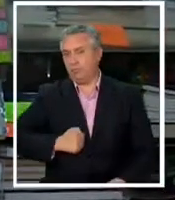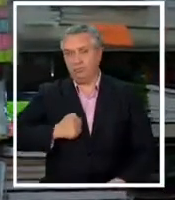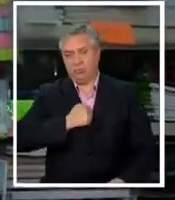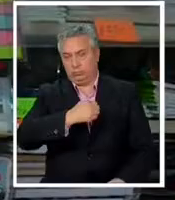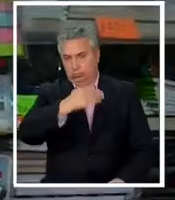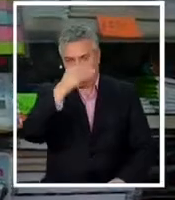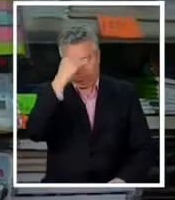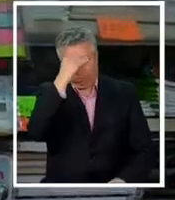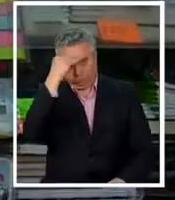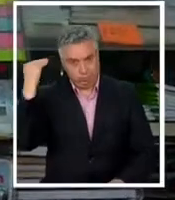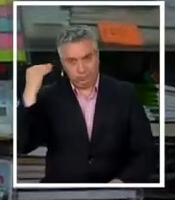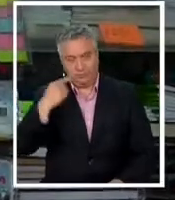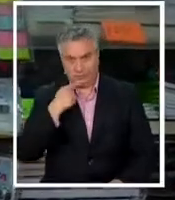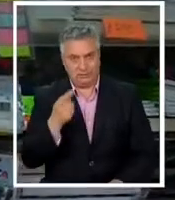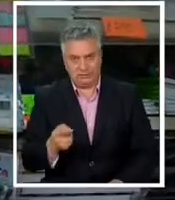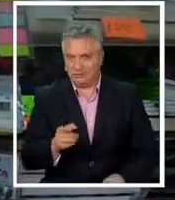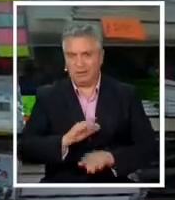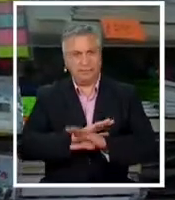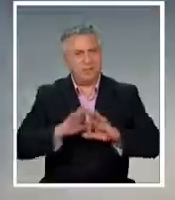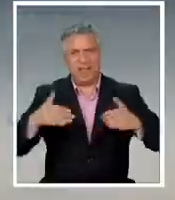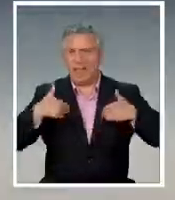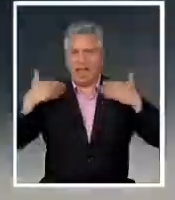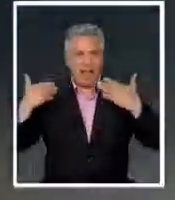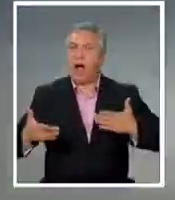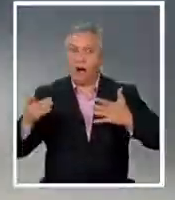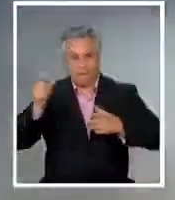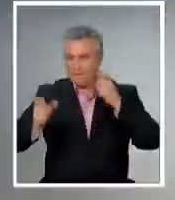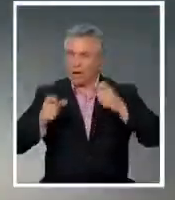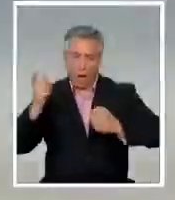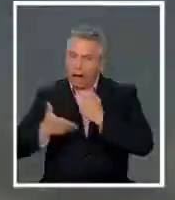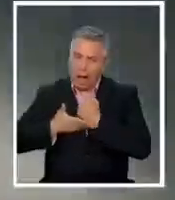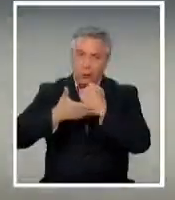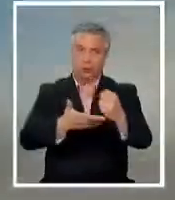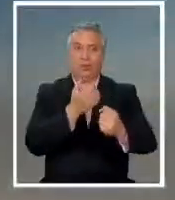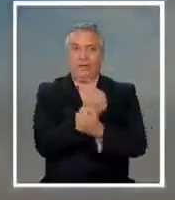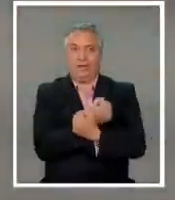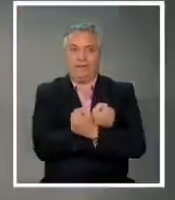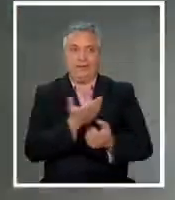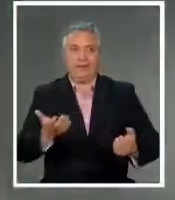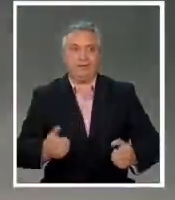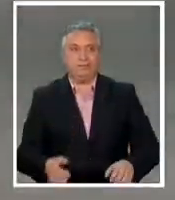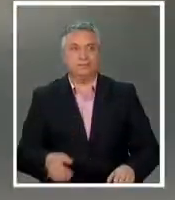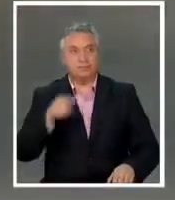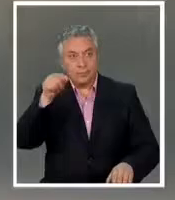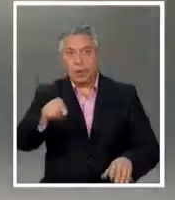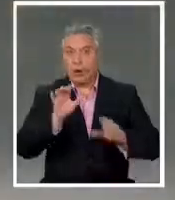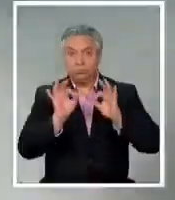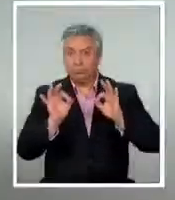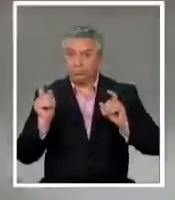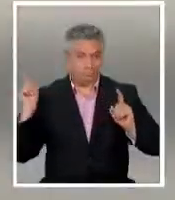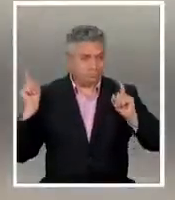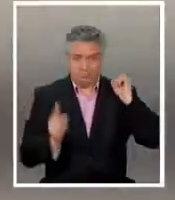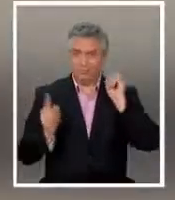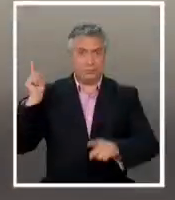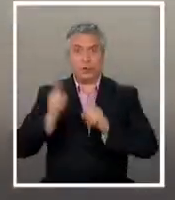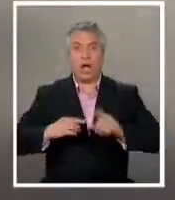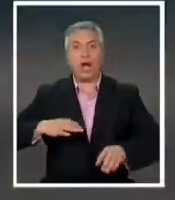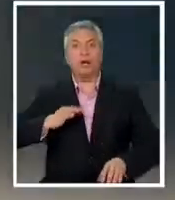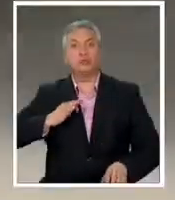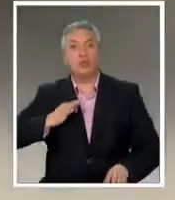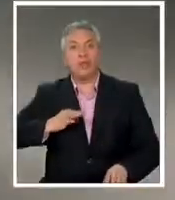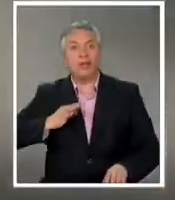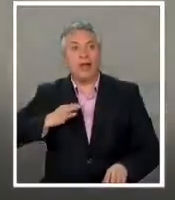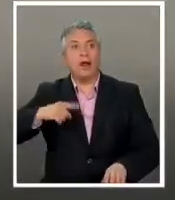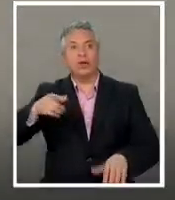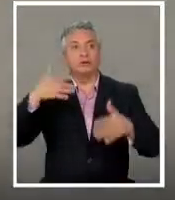más arriba de la coronilla entonces ya estamos cansados el video deja en evidencia que fue gracias a la oportuna intervención de Ciudadanos